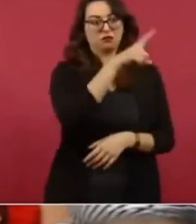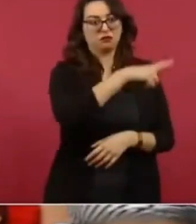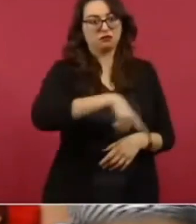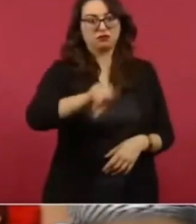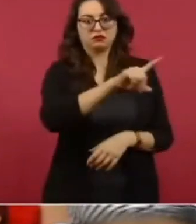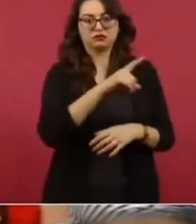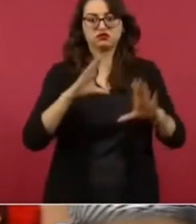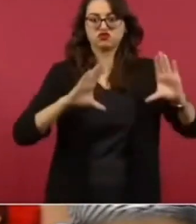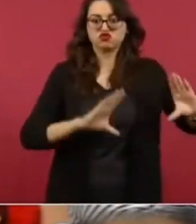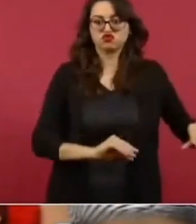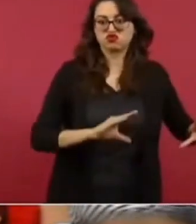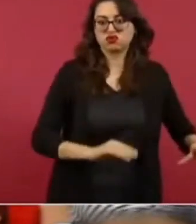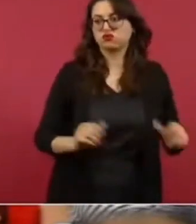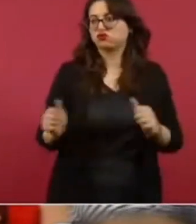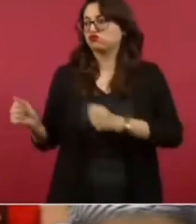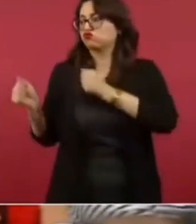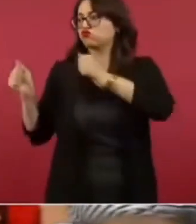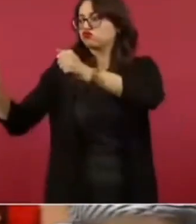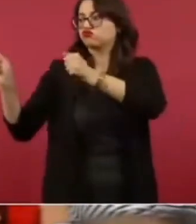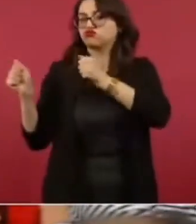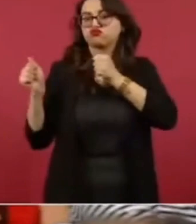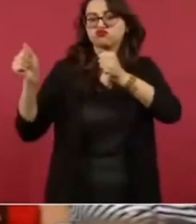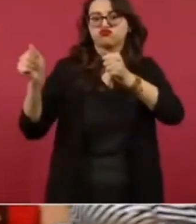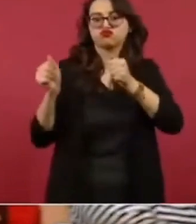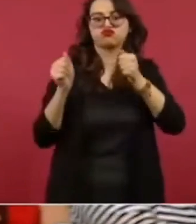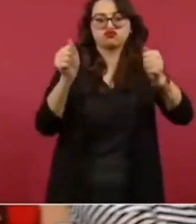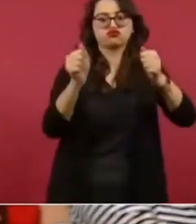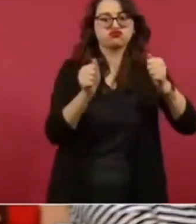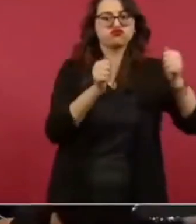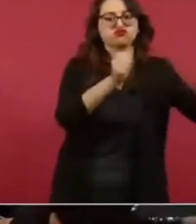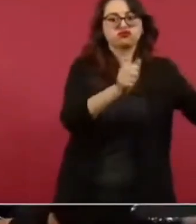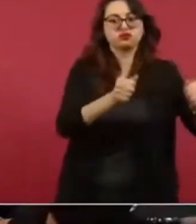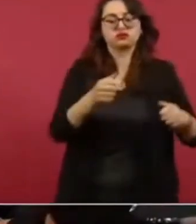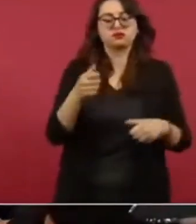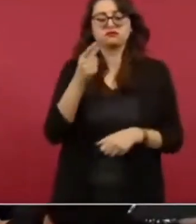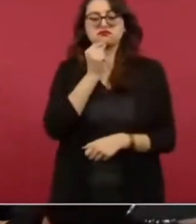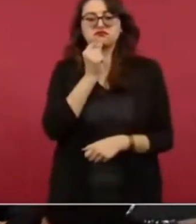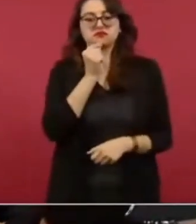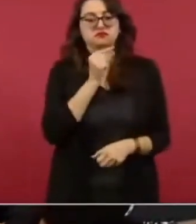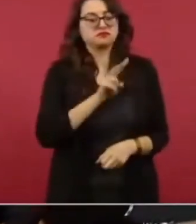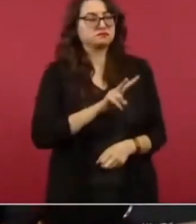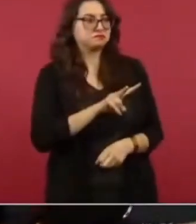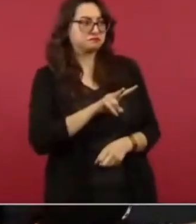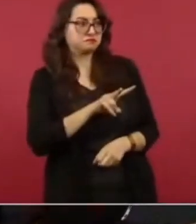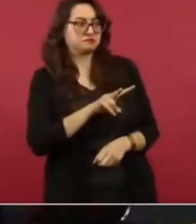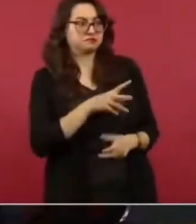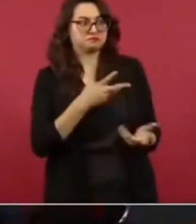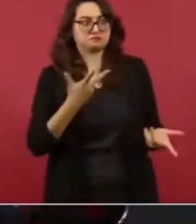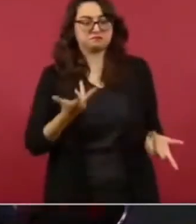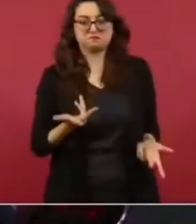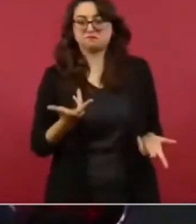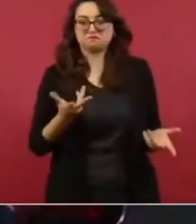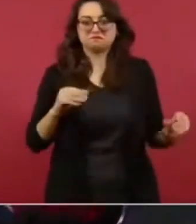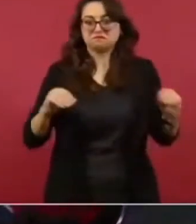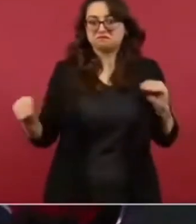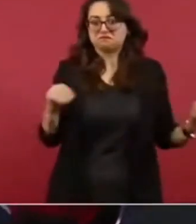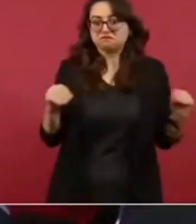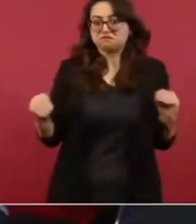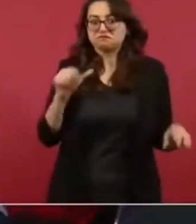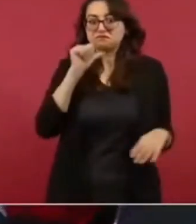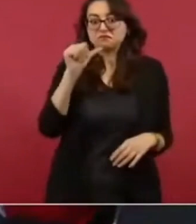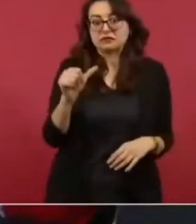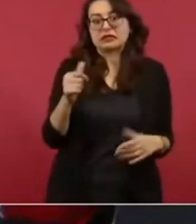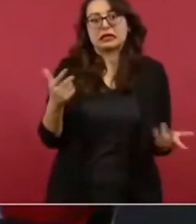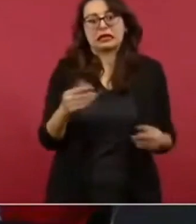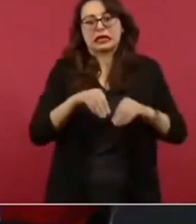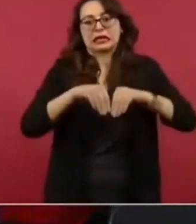primero entender que pues tal vez una persona, bueno, la autoridad tendrá que determinarlo si tiene la capacidad para atender a más